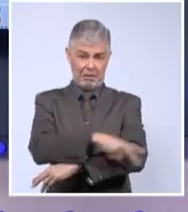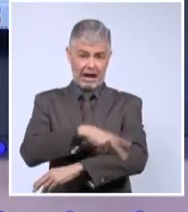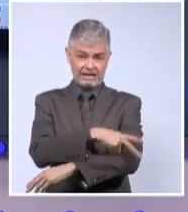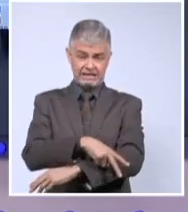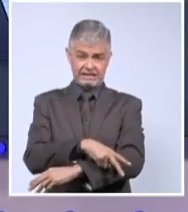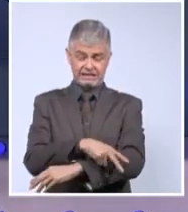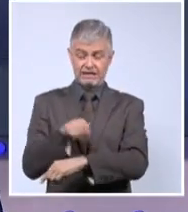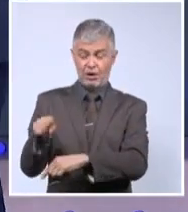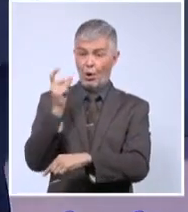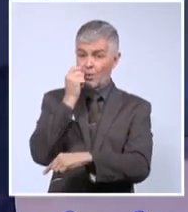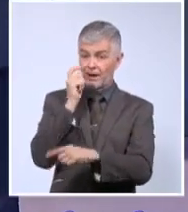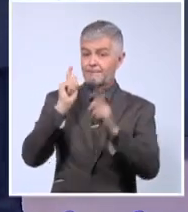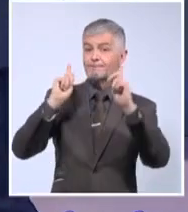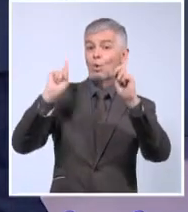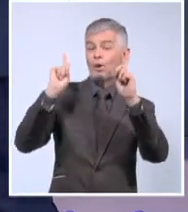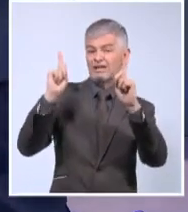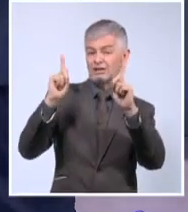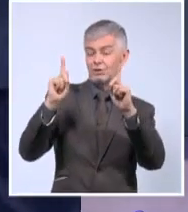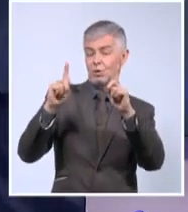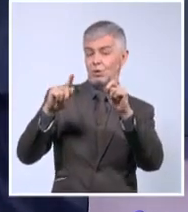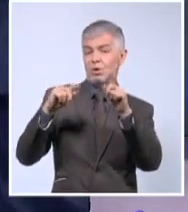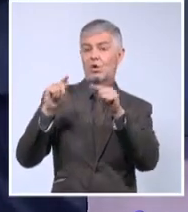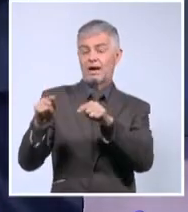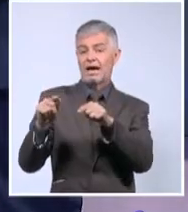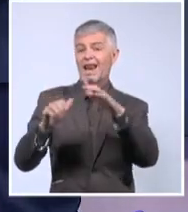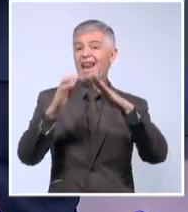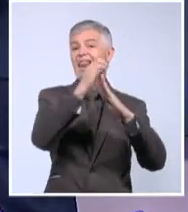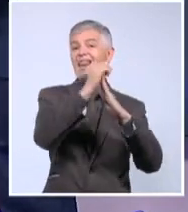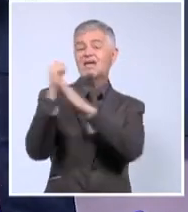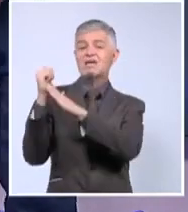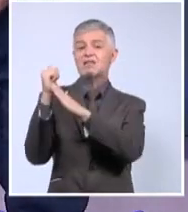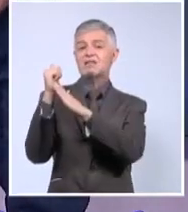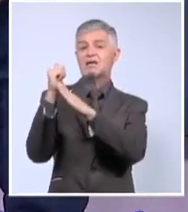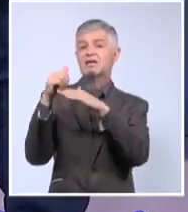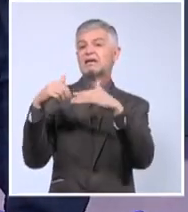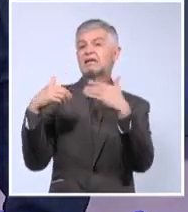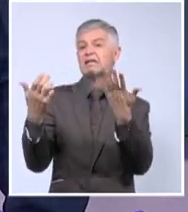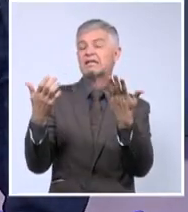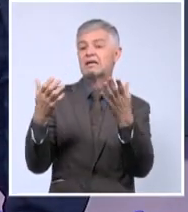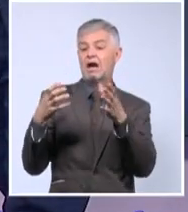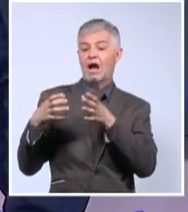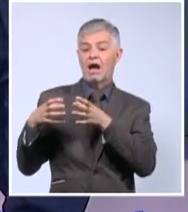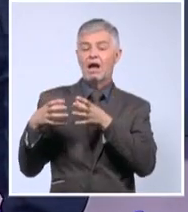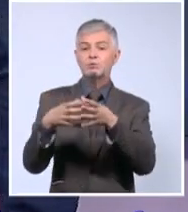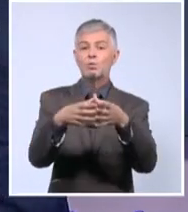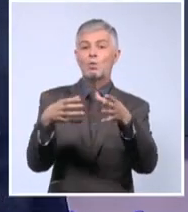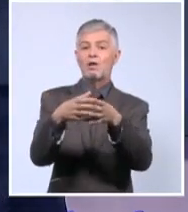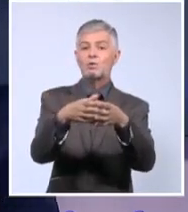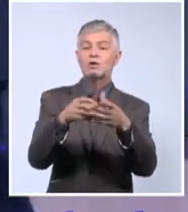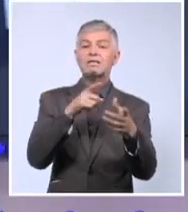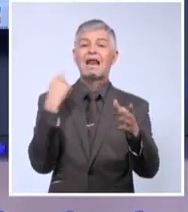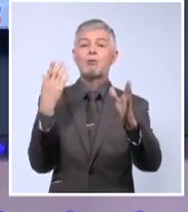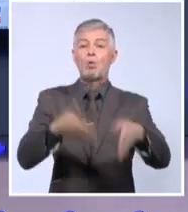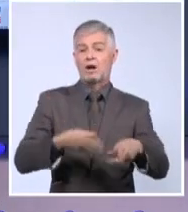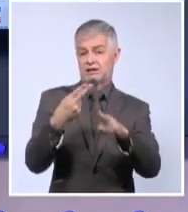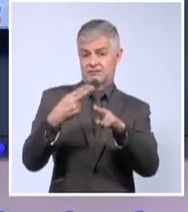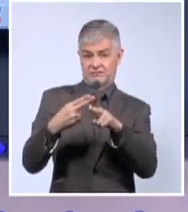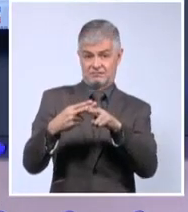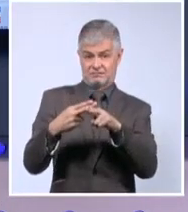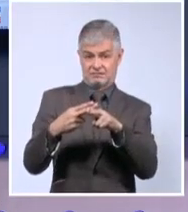derecha, primera idea. Así como militar y líder de los escuadrones de la muerte. Lo repito.